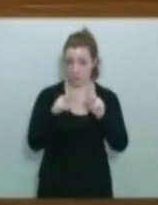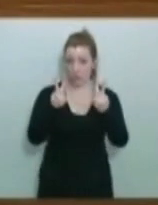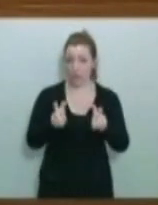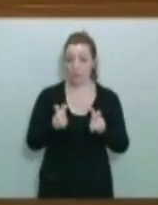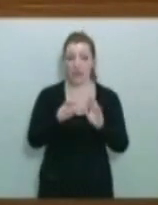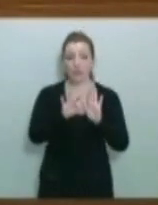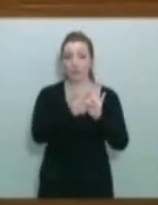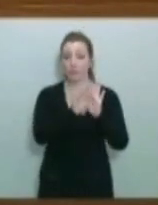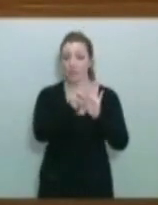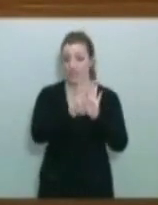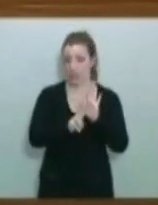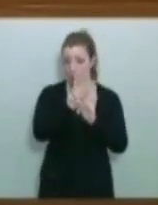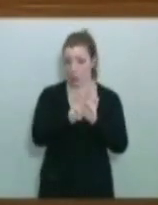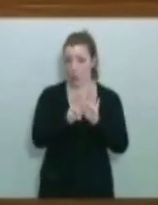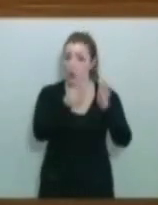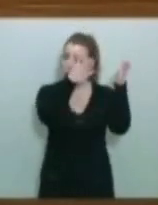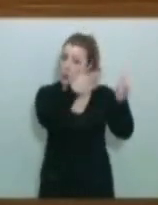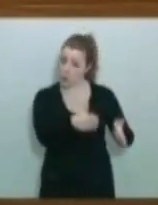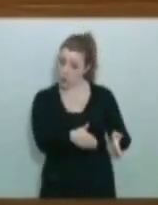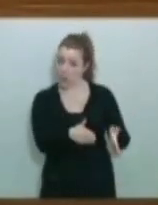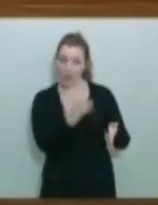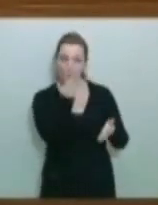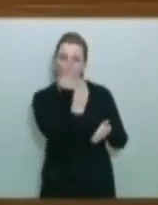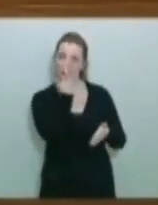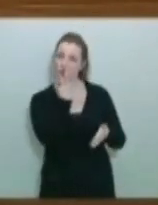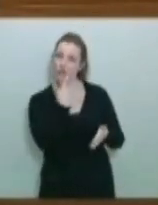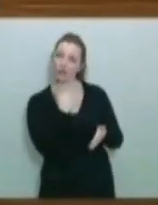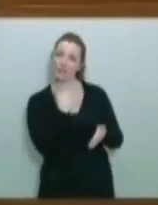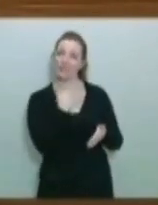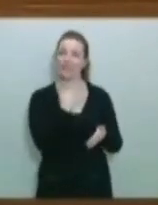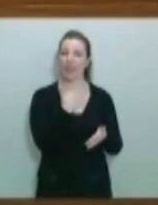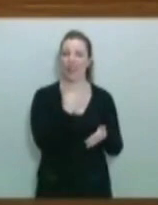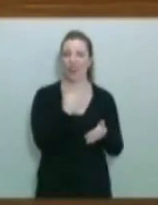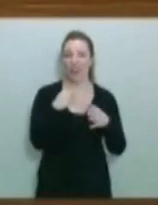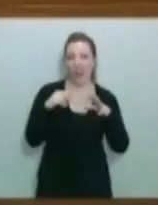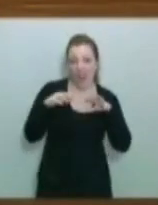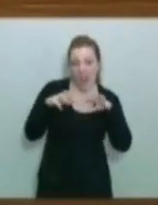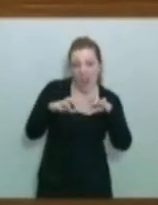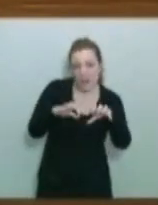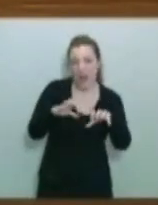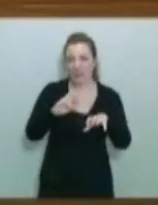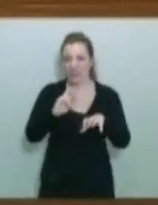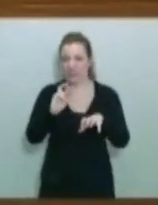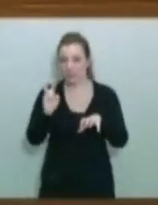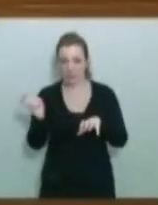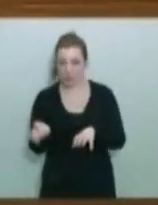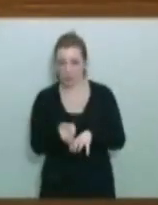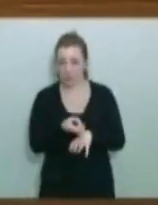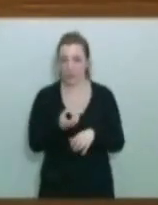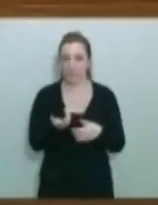segundo punto, yo en el segundo punto, usted que es tan aficionado a los dichos y a los redichos, me